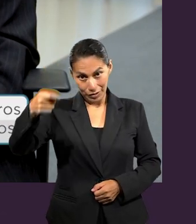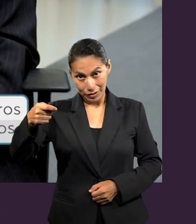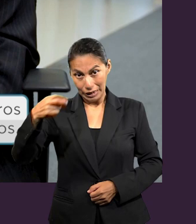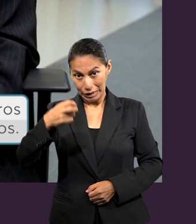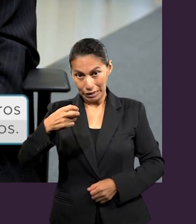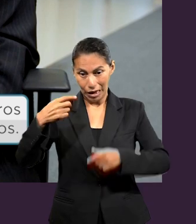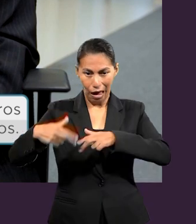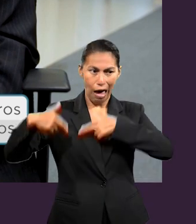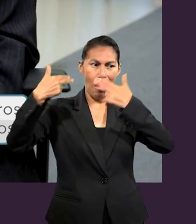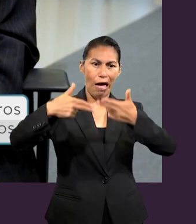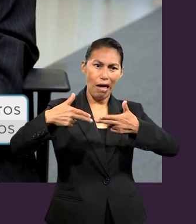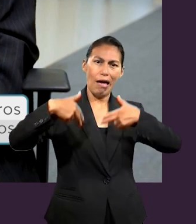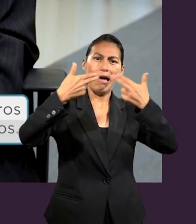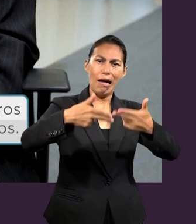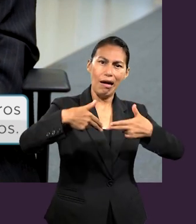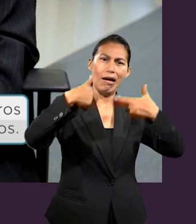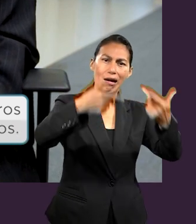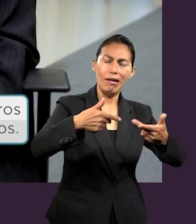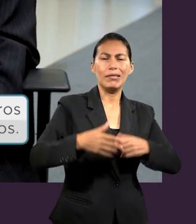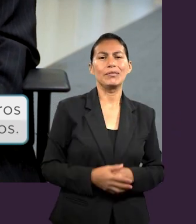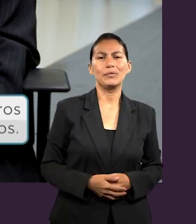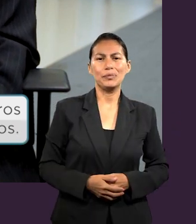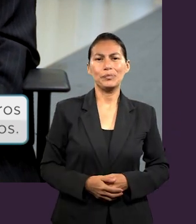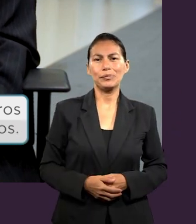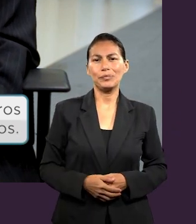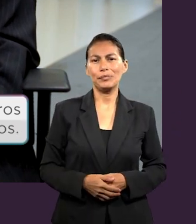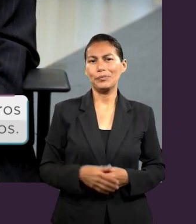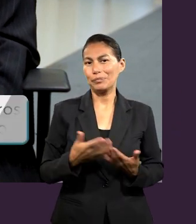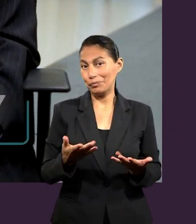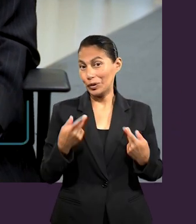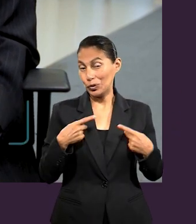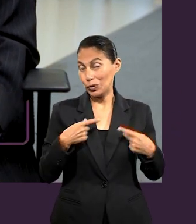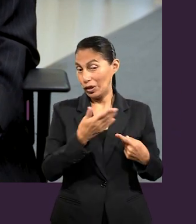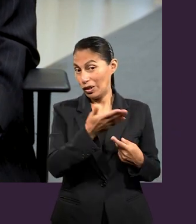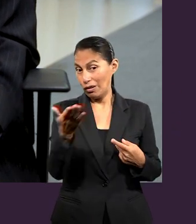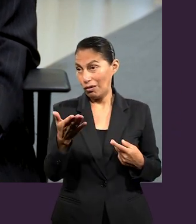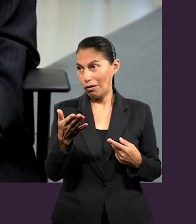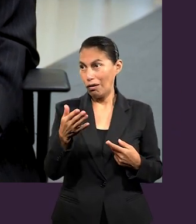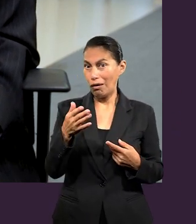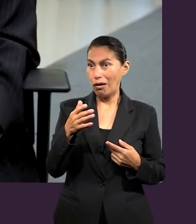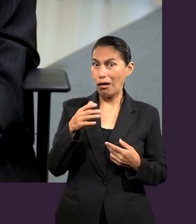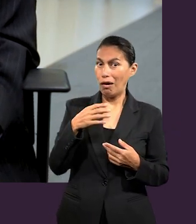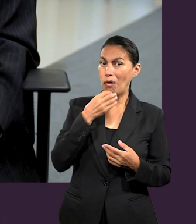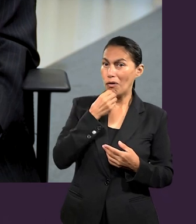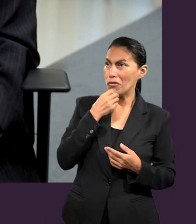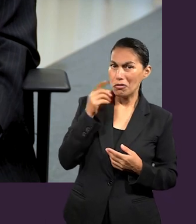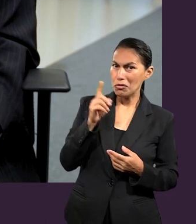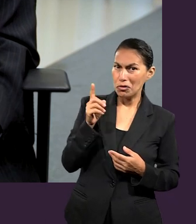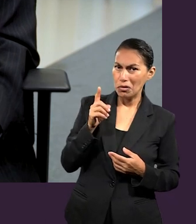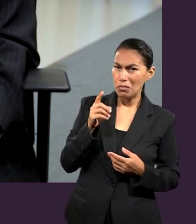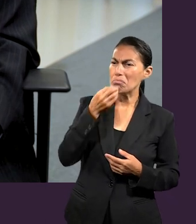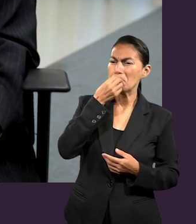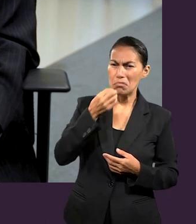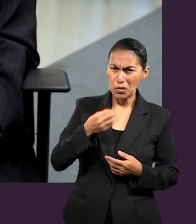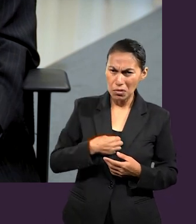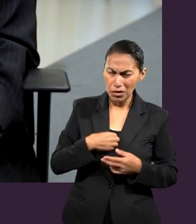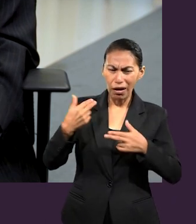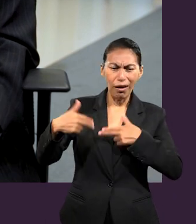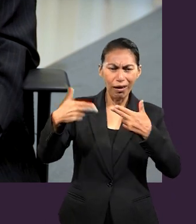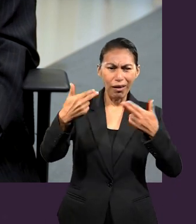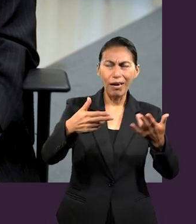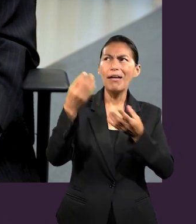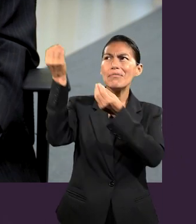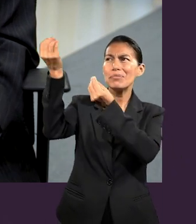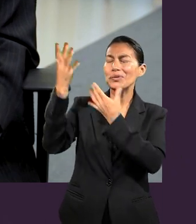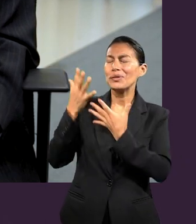bendiciones ahora se hacen extensas y son una herencia para aquellos que no eran judíos, los gentiles a los cuales